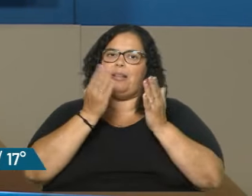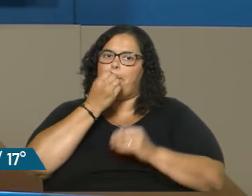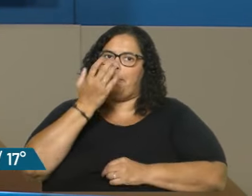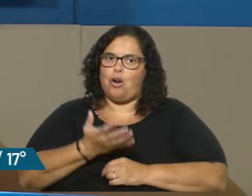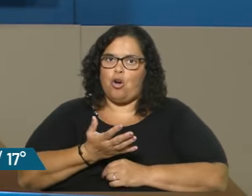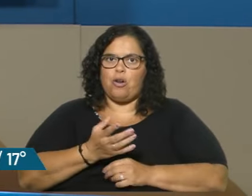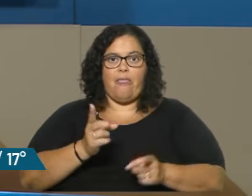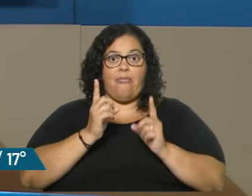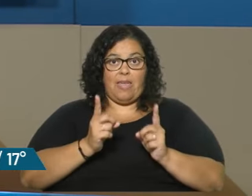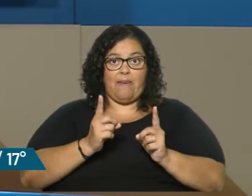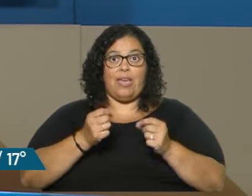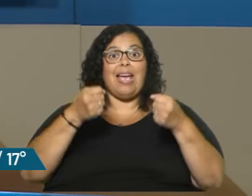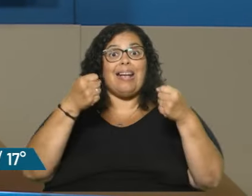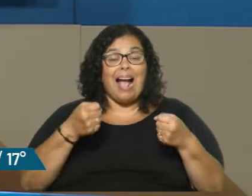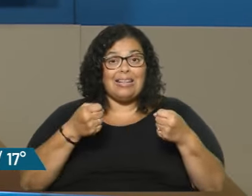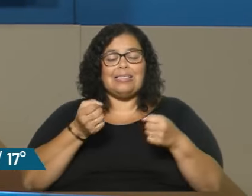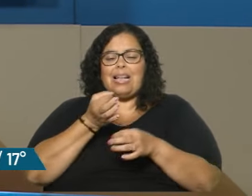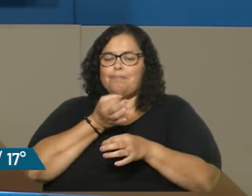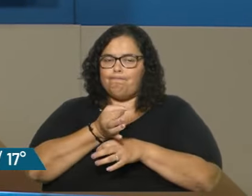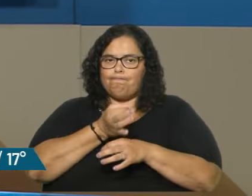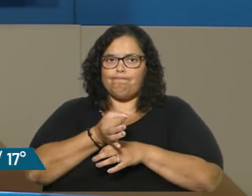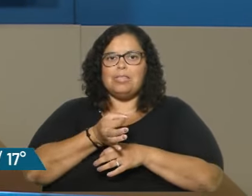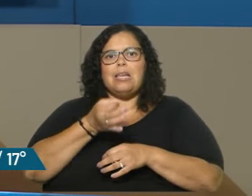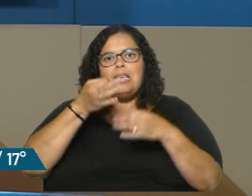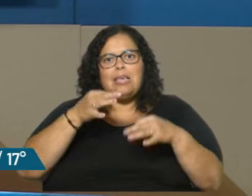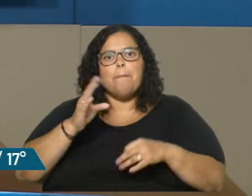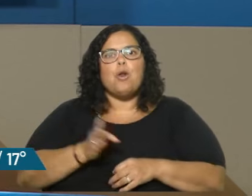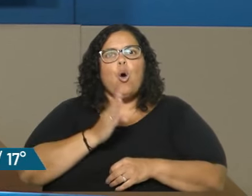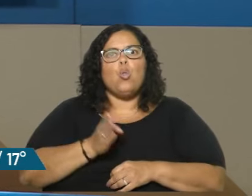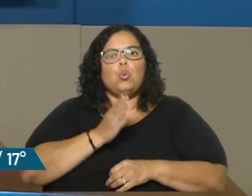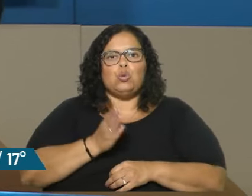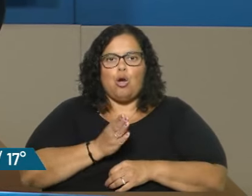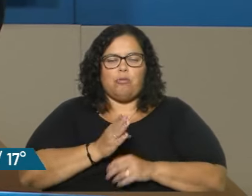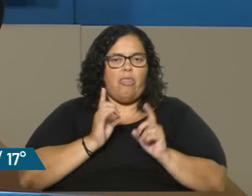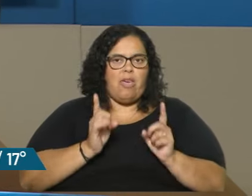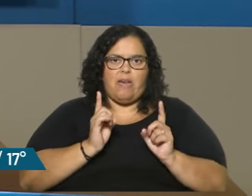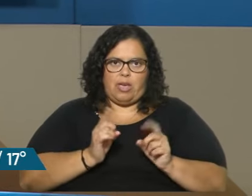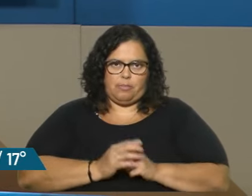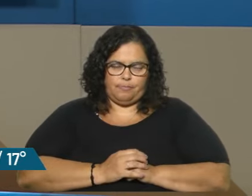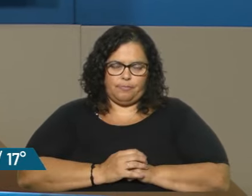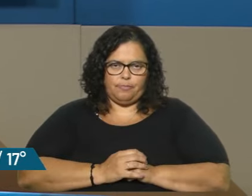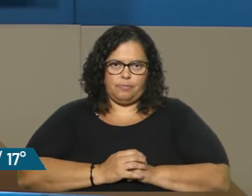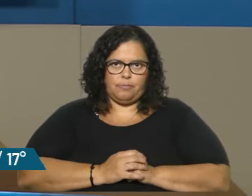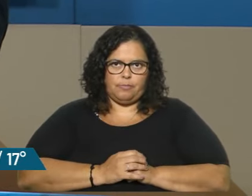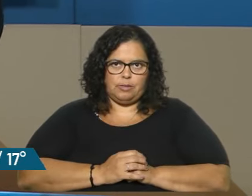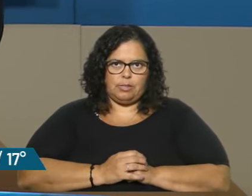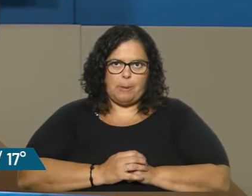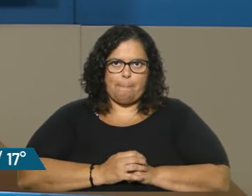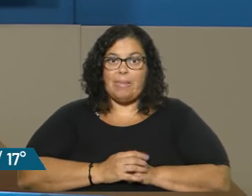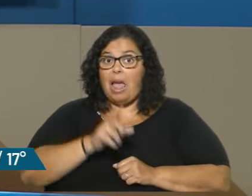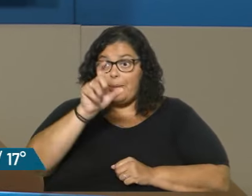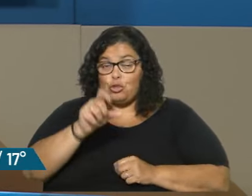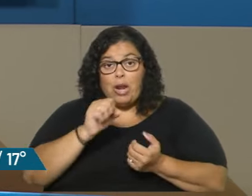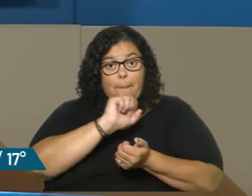tiene que ser una cárcel educada y productiva. Es decir, que el presidiario